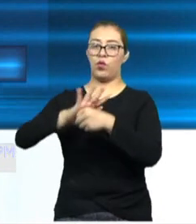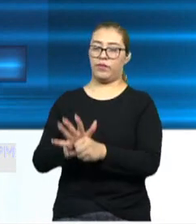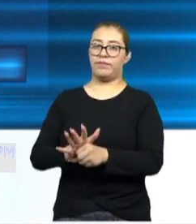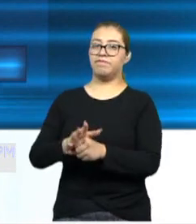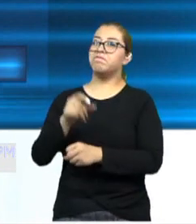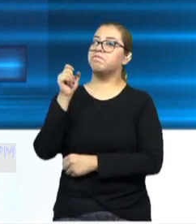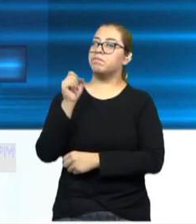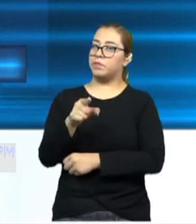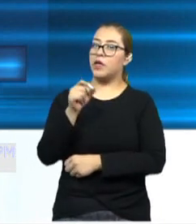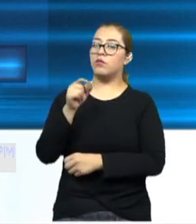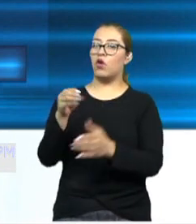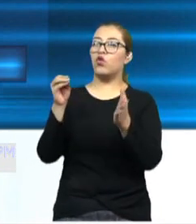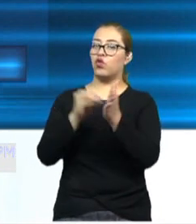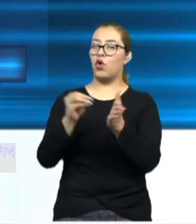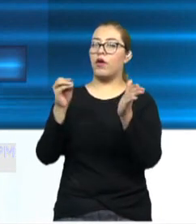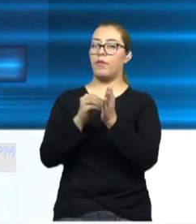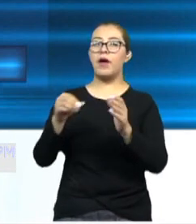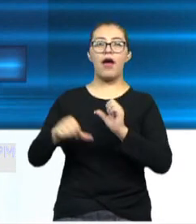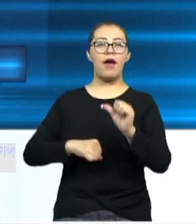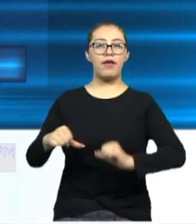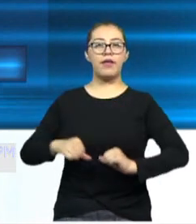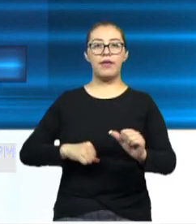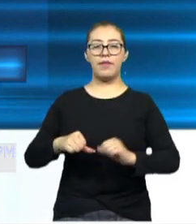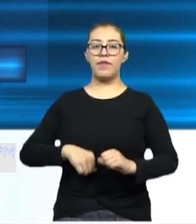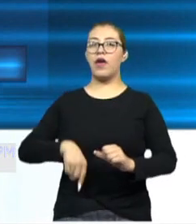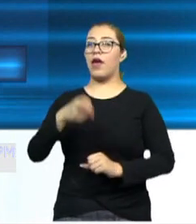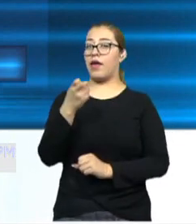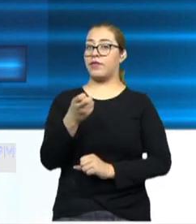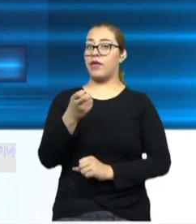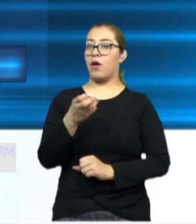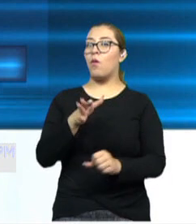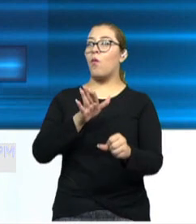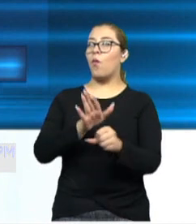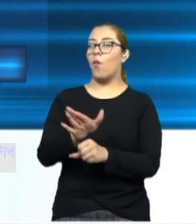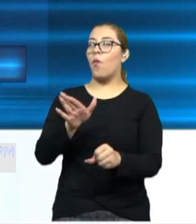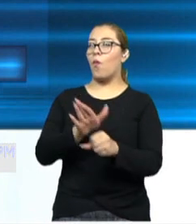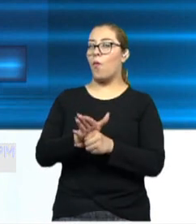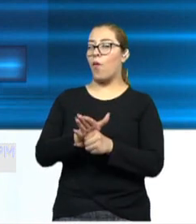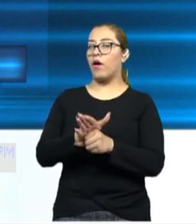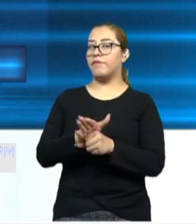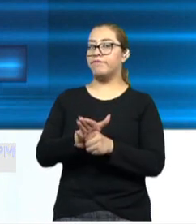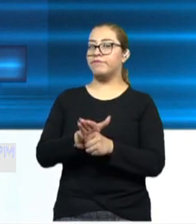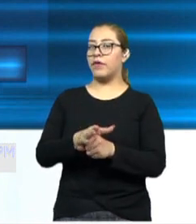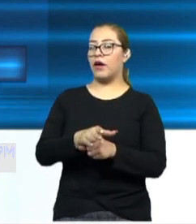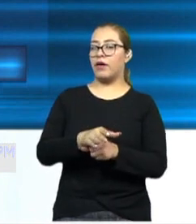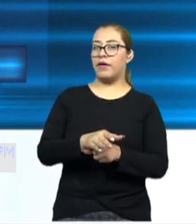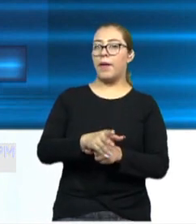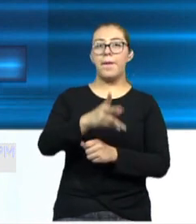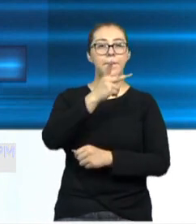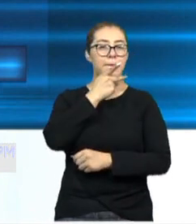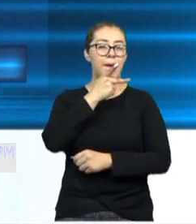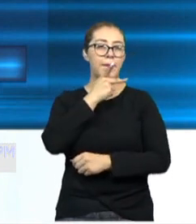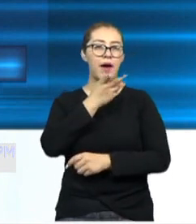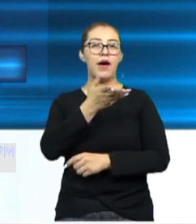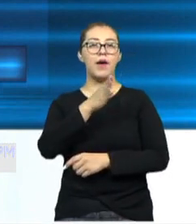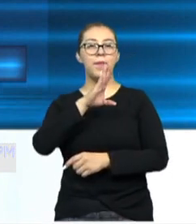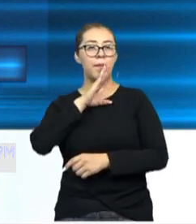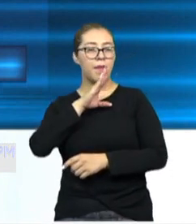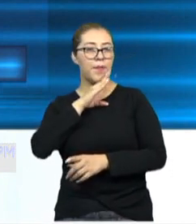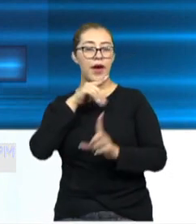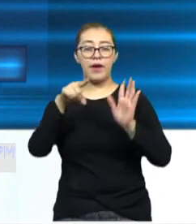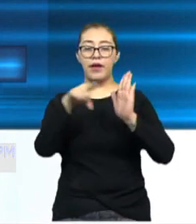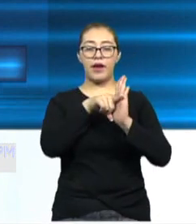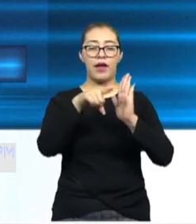seguimos con estas actividades y efectivamente el resultado de los papás ha sido